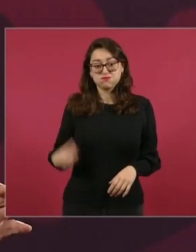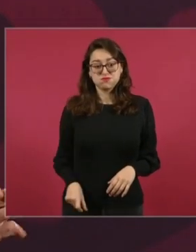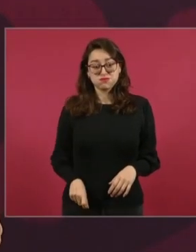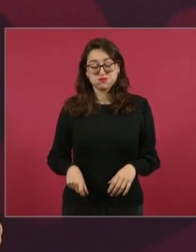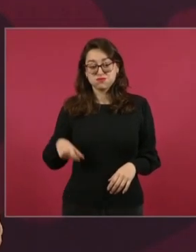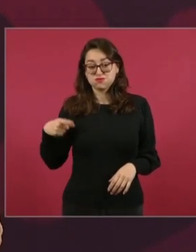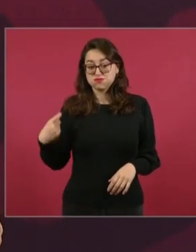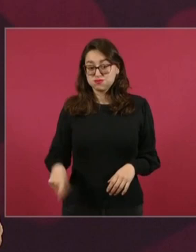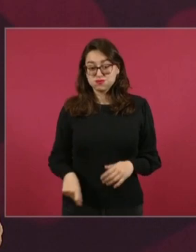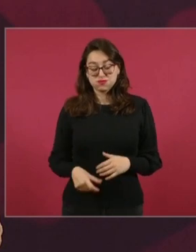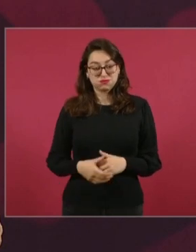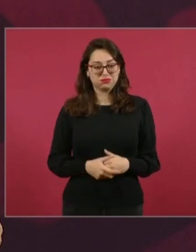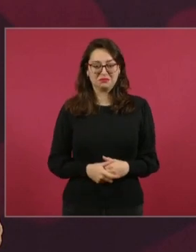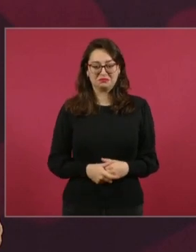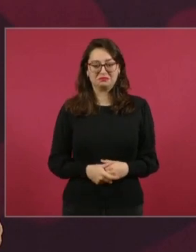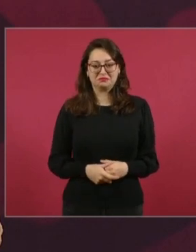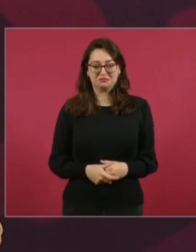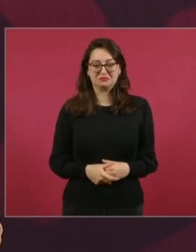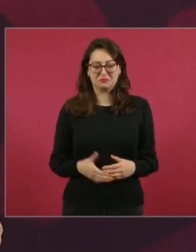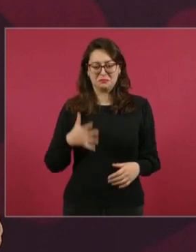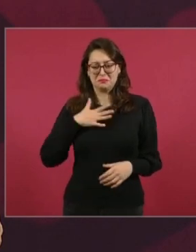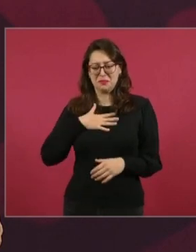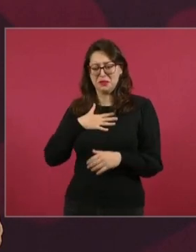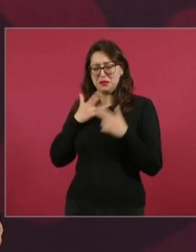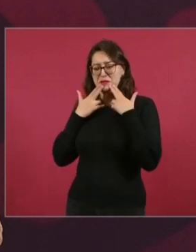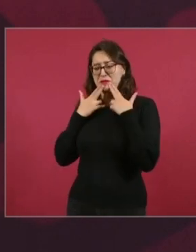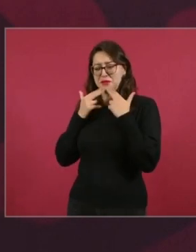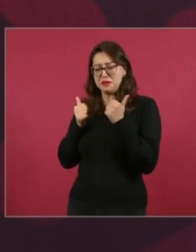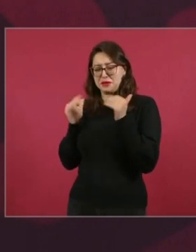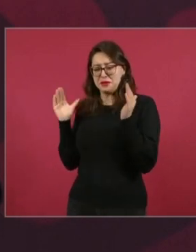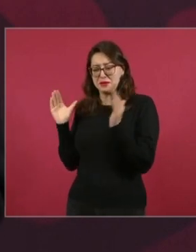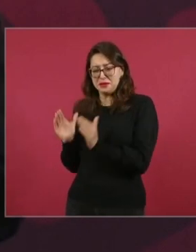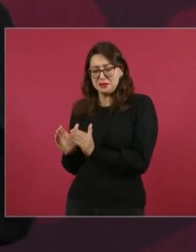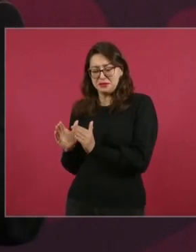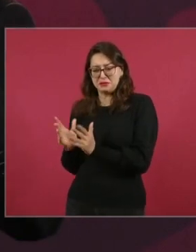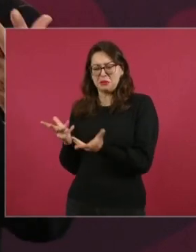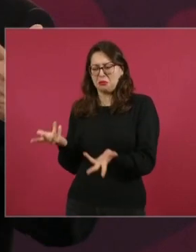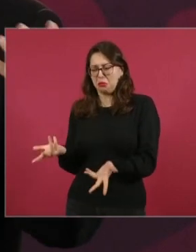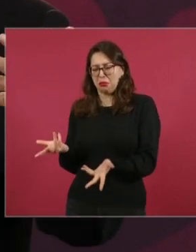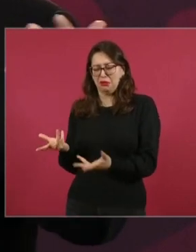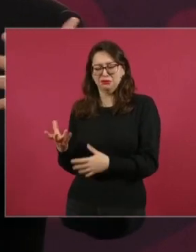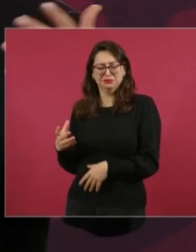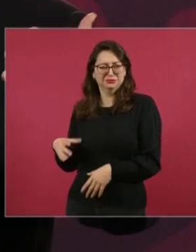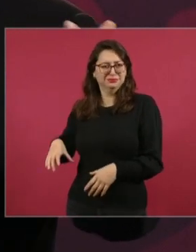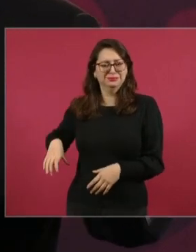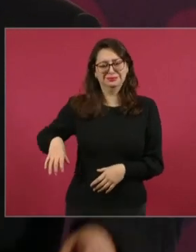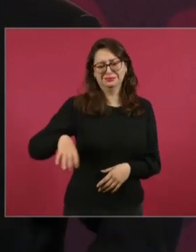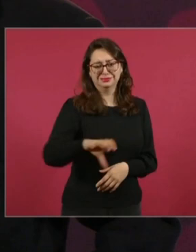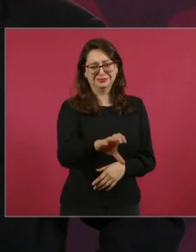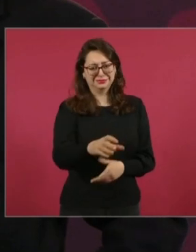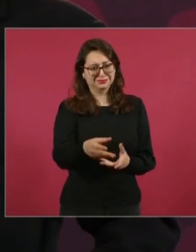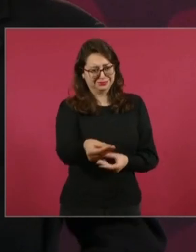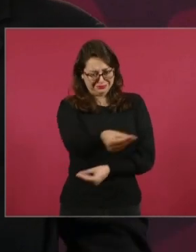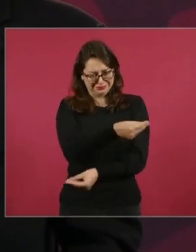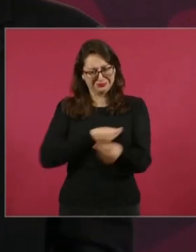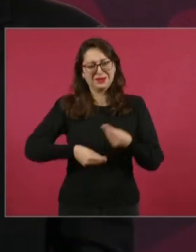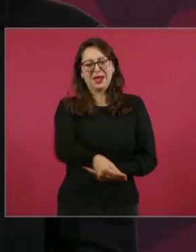más con eso. Entonces, tampoco es un asunto